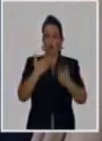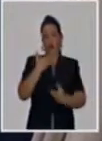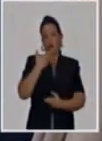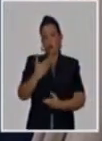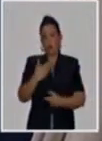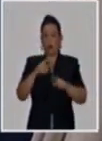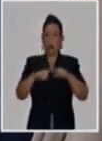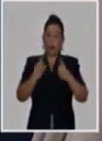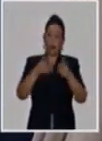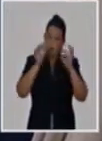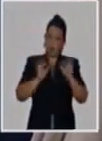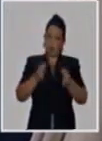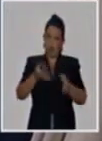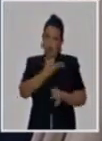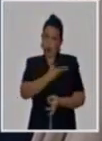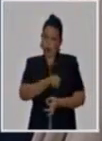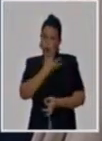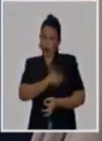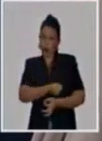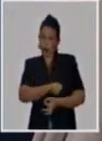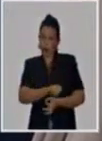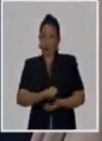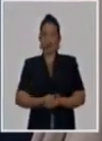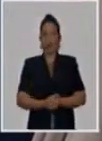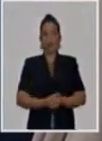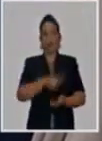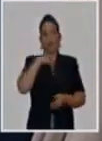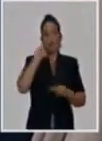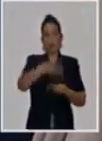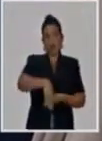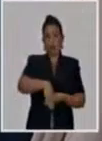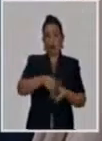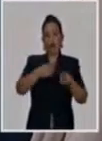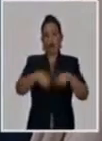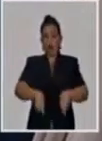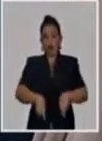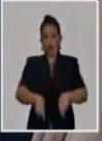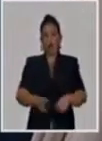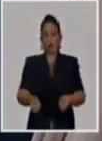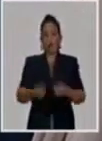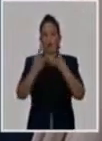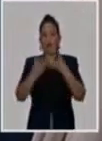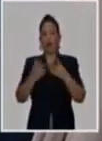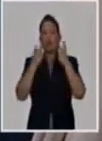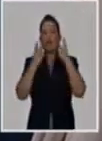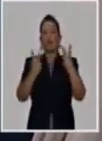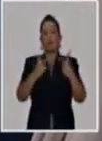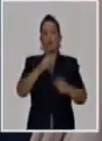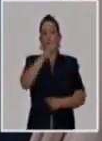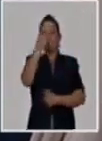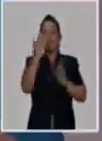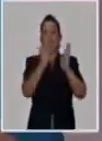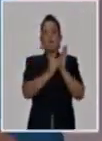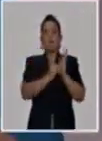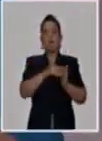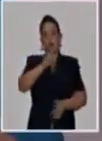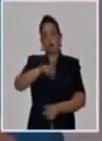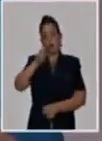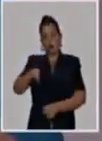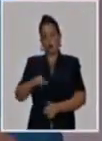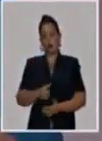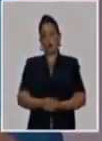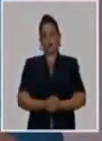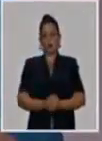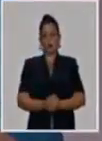estadísticas del mundo de mortalidad, hubieran muertos mil cubanos más. Se han salvado la vida de mil cubanos por los protocolos de actuación de nuestro país. Y hoy, haciendo